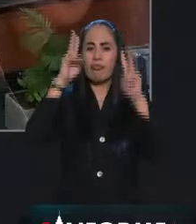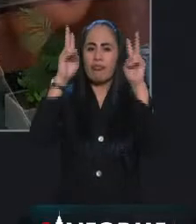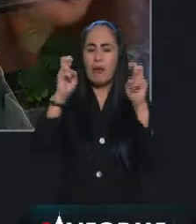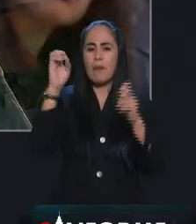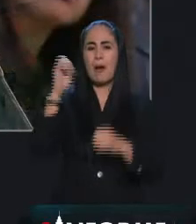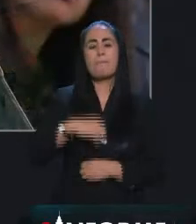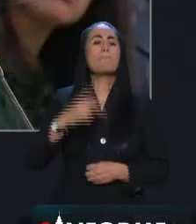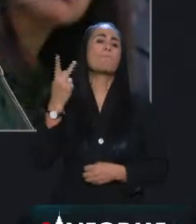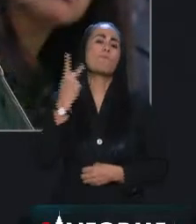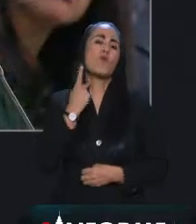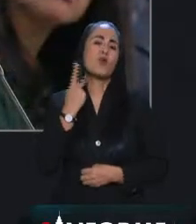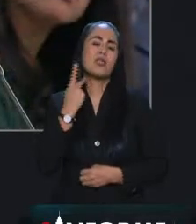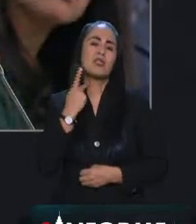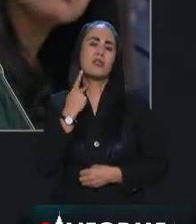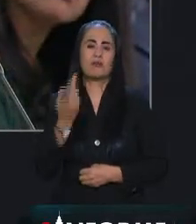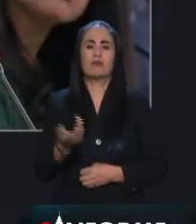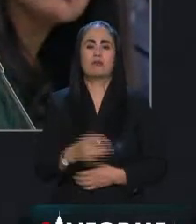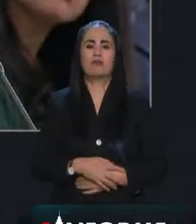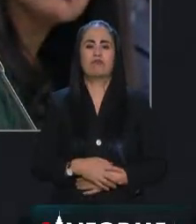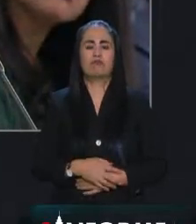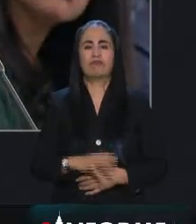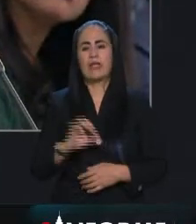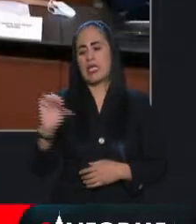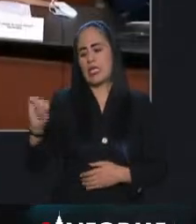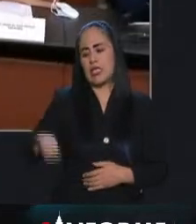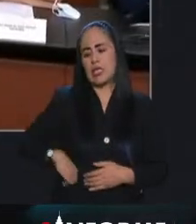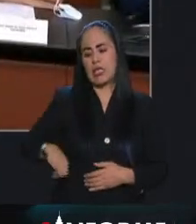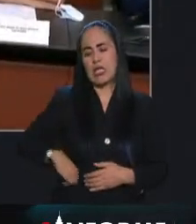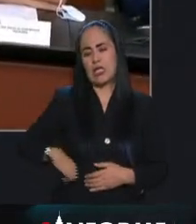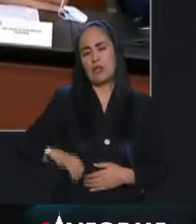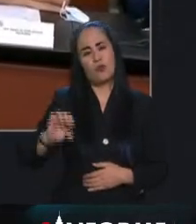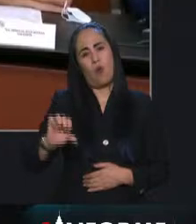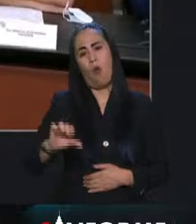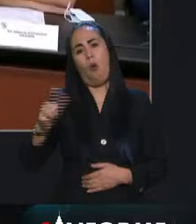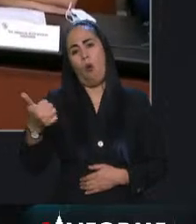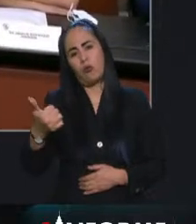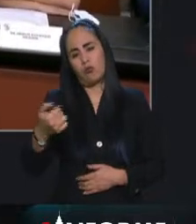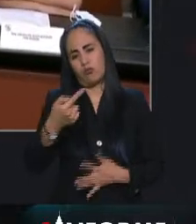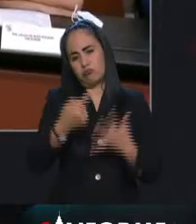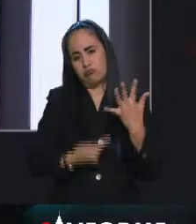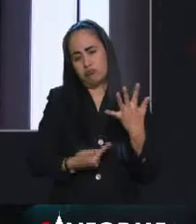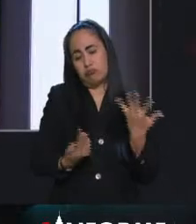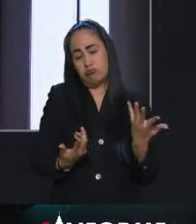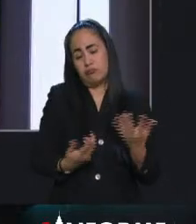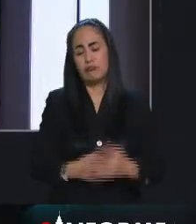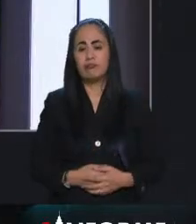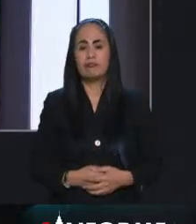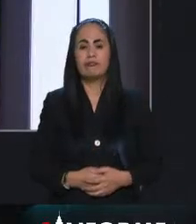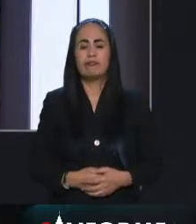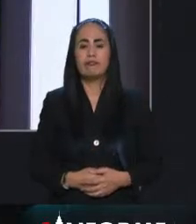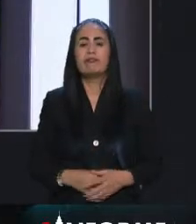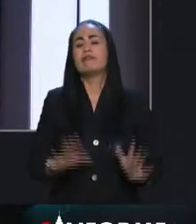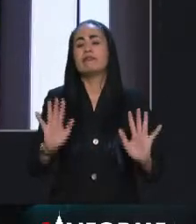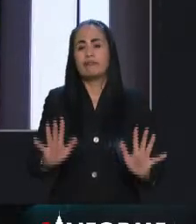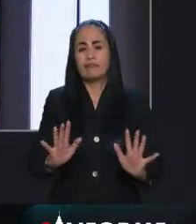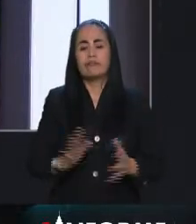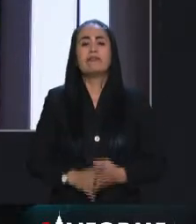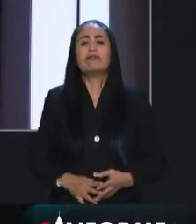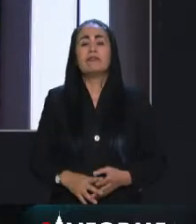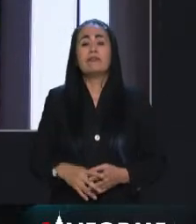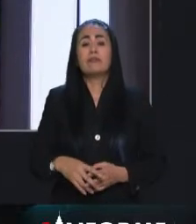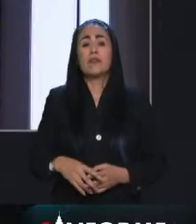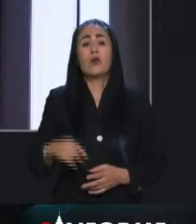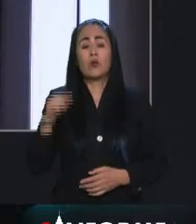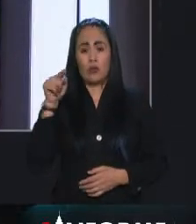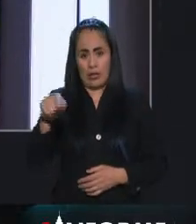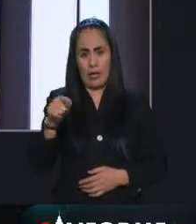que tiene otro tipo de connotación. Senadora, bueno, claramente no procedería desde